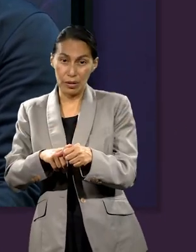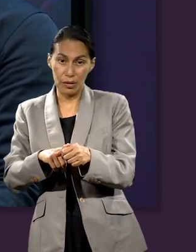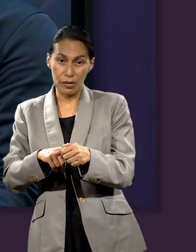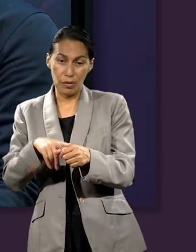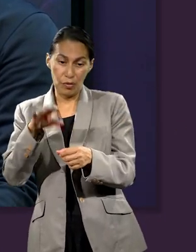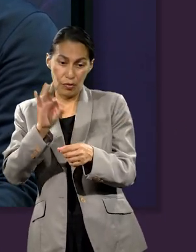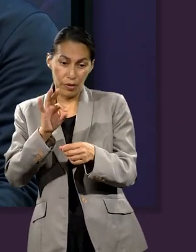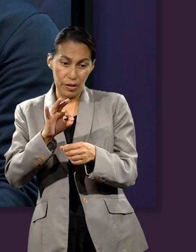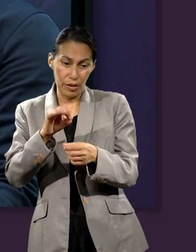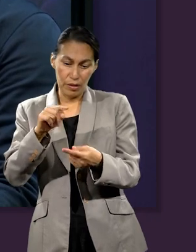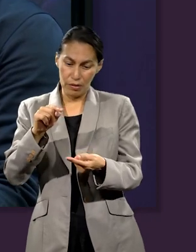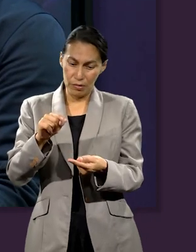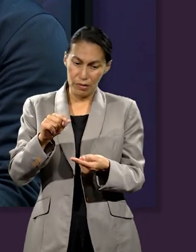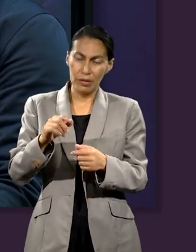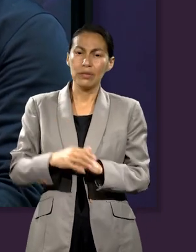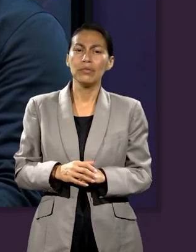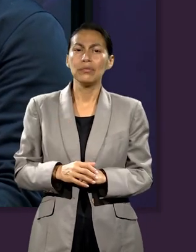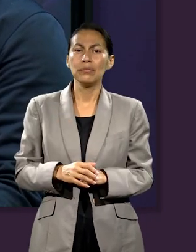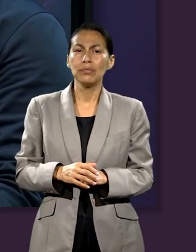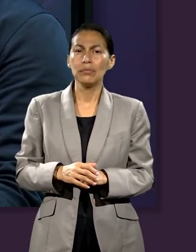ofrendas, desfrascos.